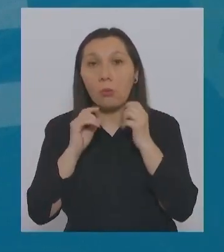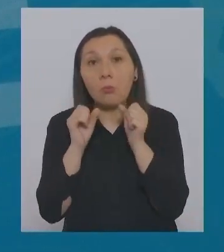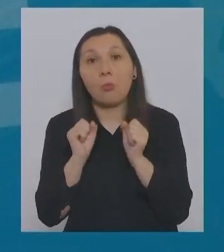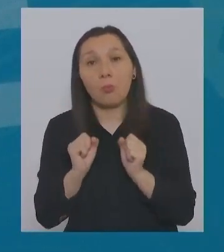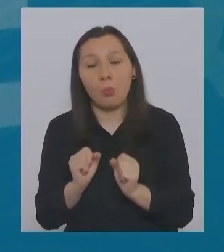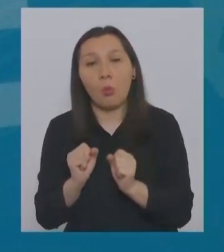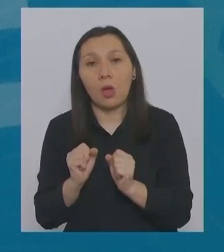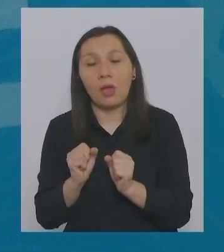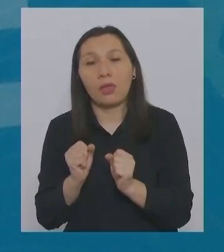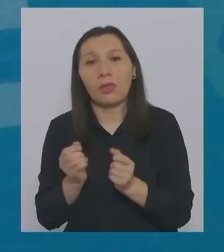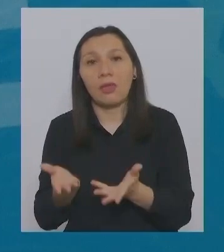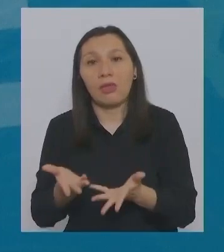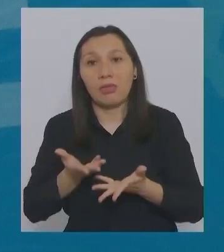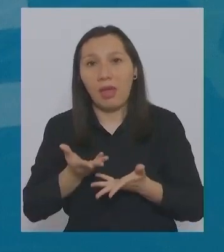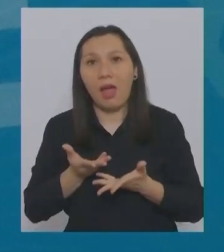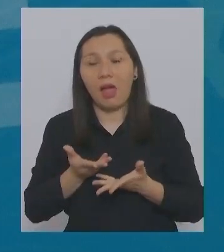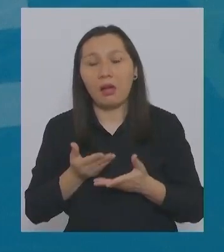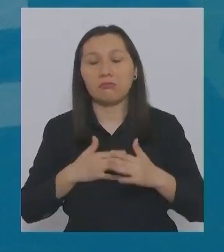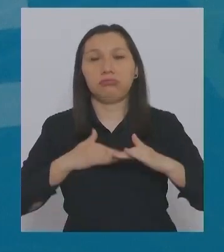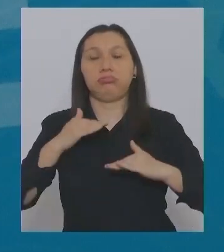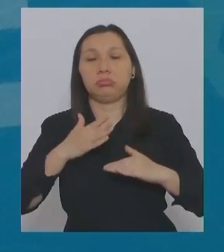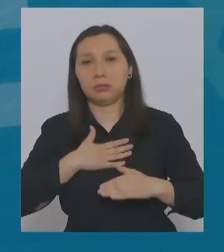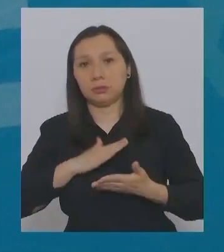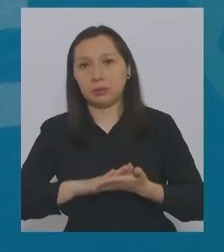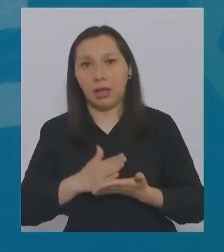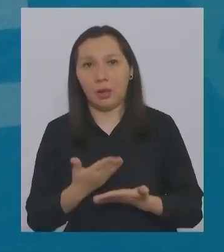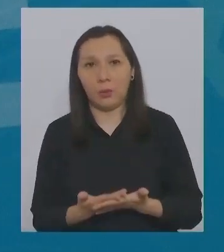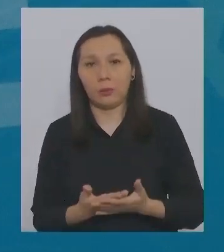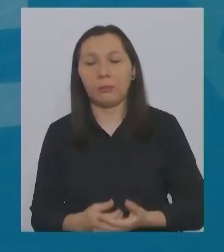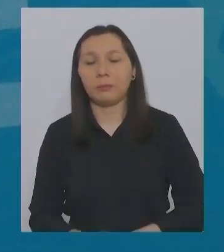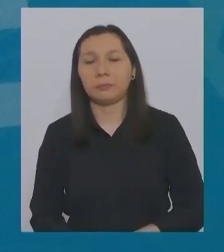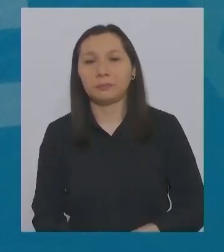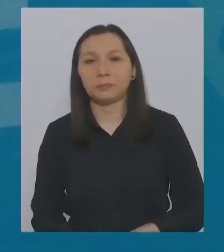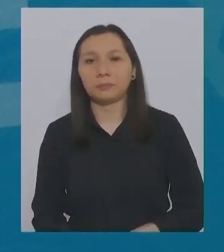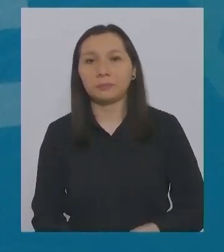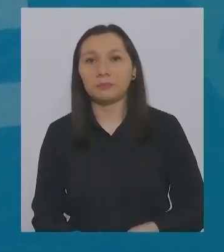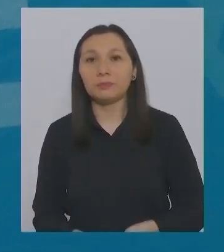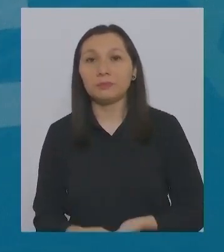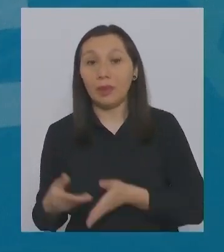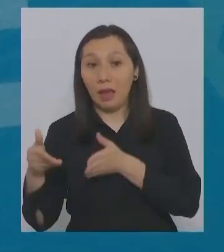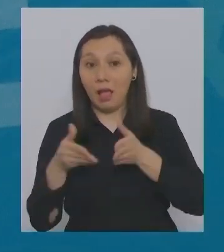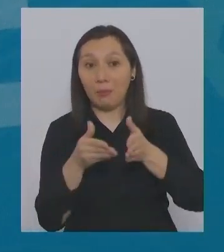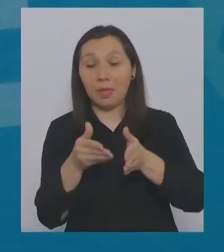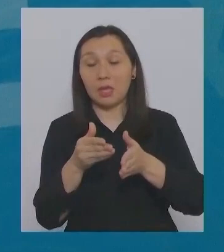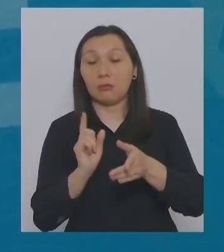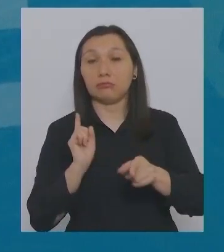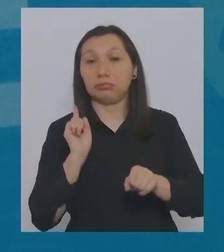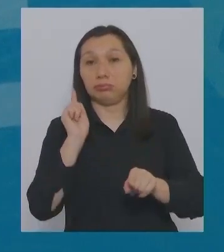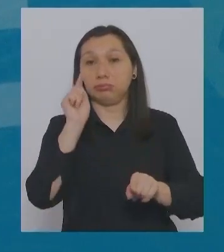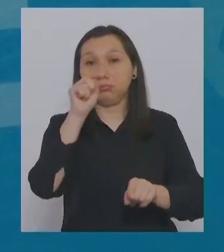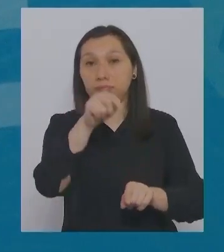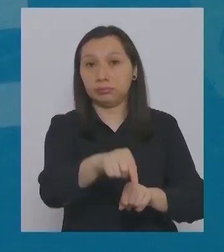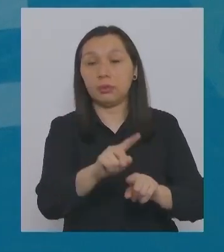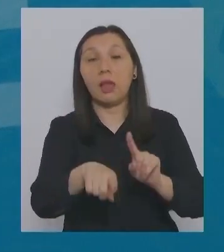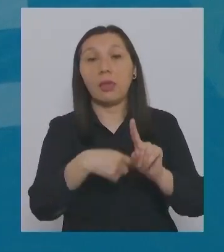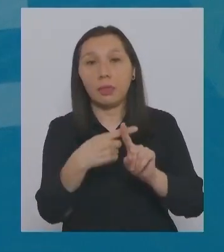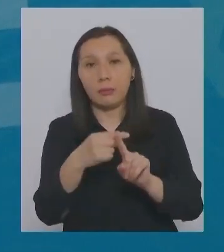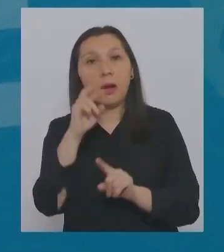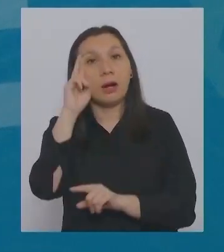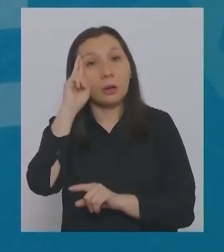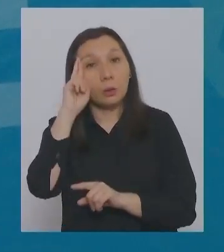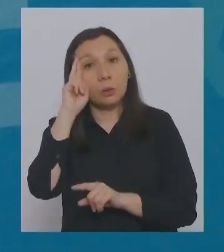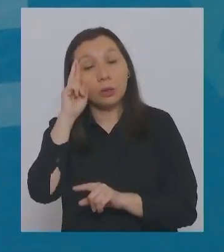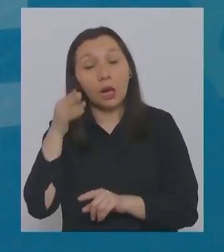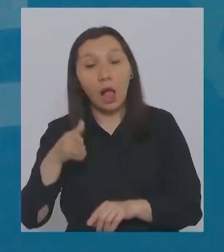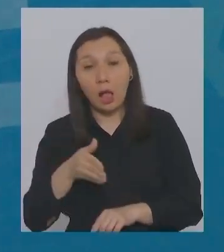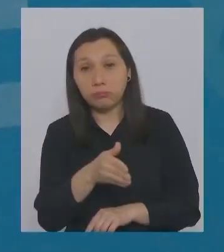puede, obviamente, alterar su salud. En el trayecto, recuerde que durante